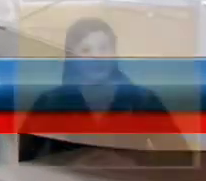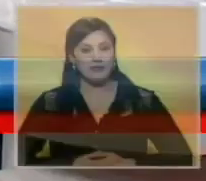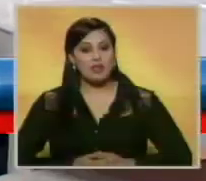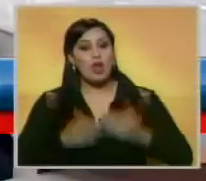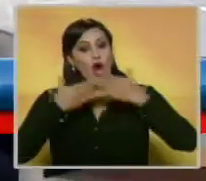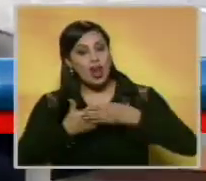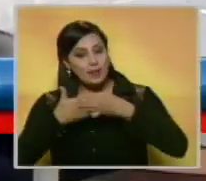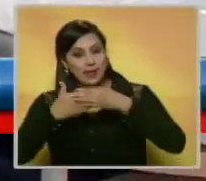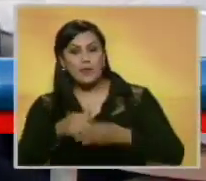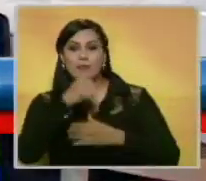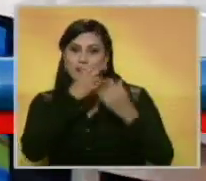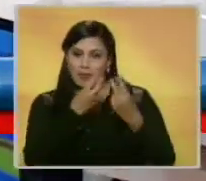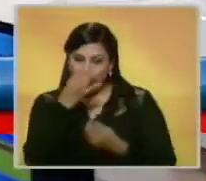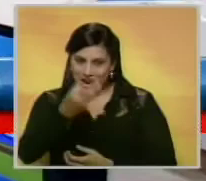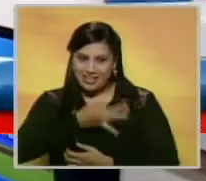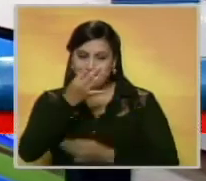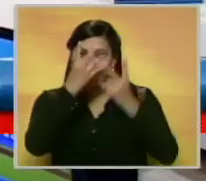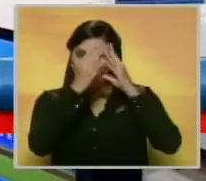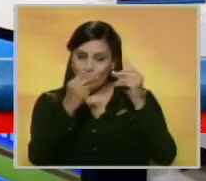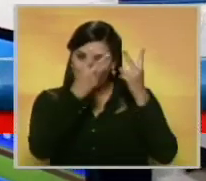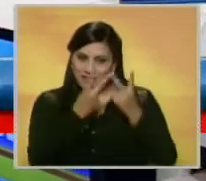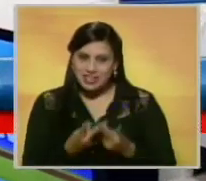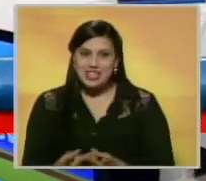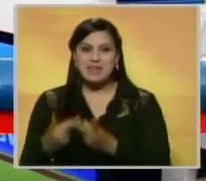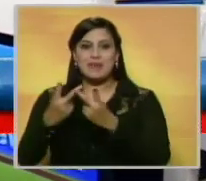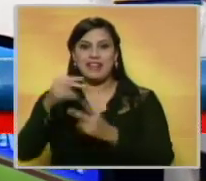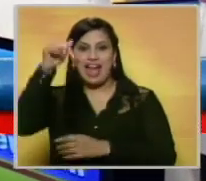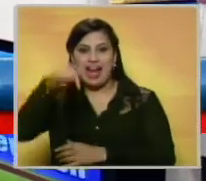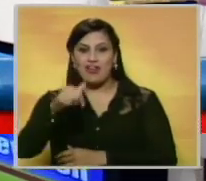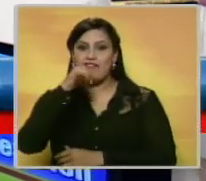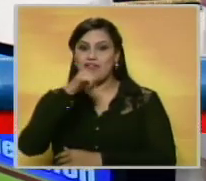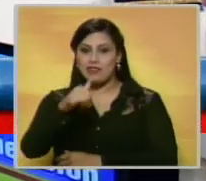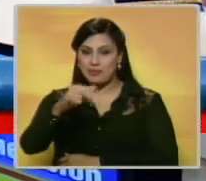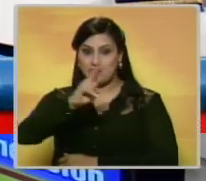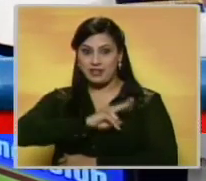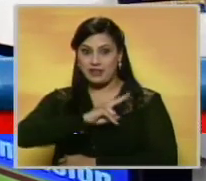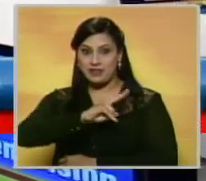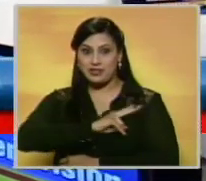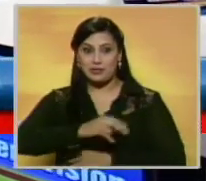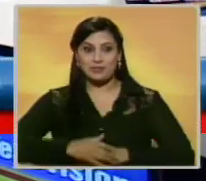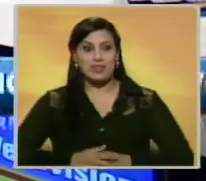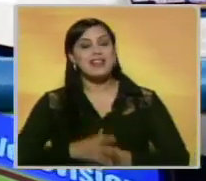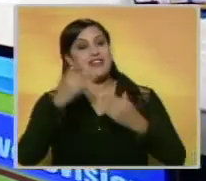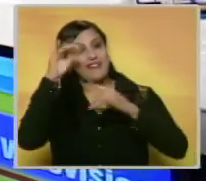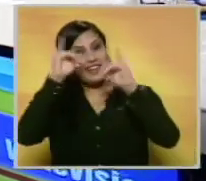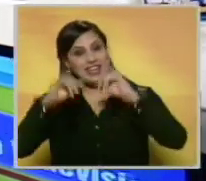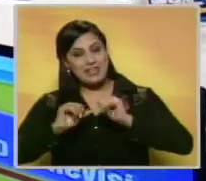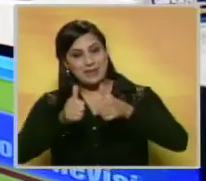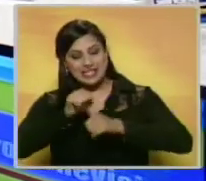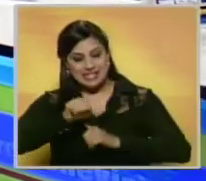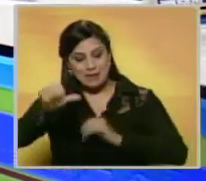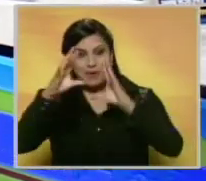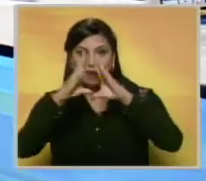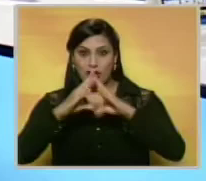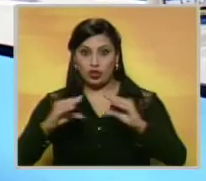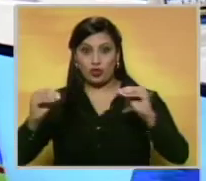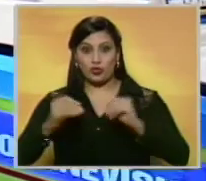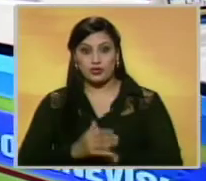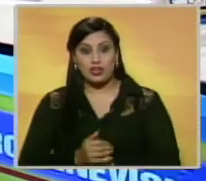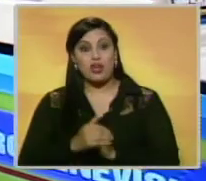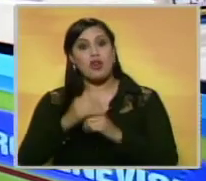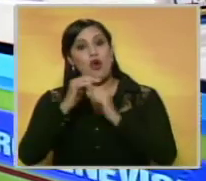¿Qué tal amigos? Muy buenas tardes. Sean todos bienvenidos a la presente emisión de su noticiero Benevisión. Feliz inicio de semana para todos.